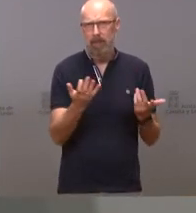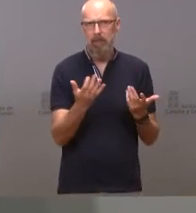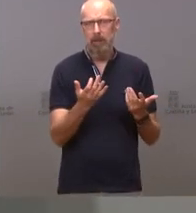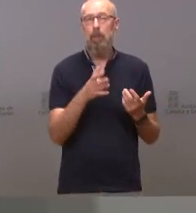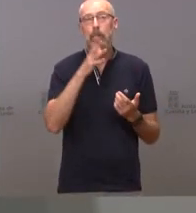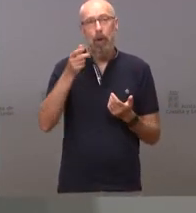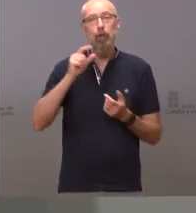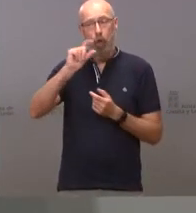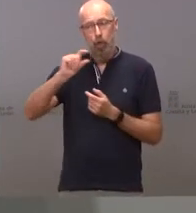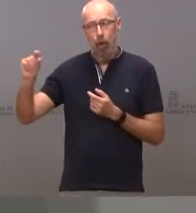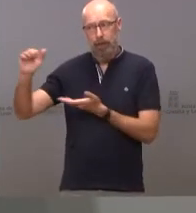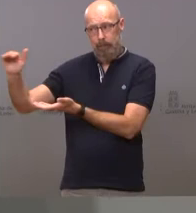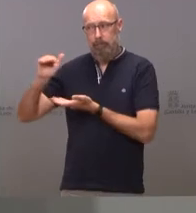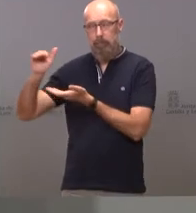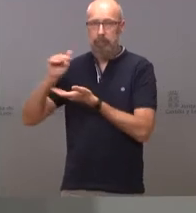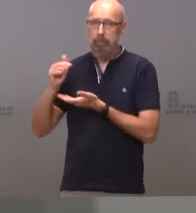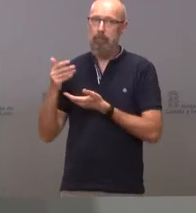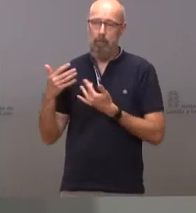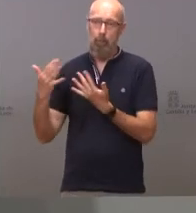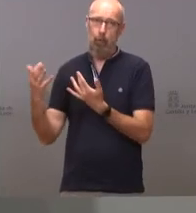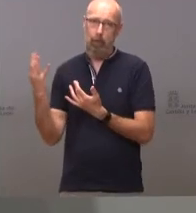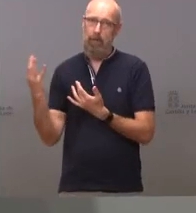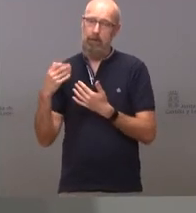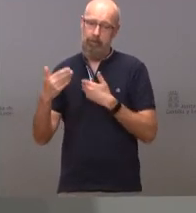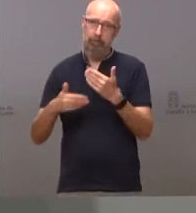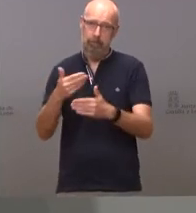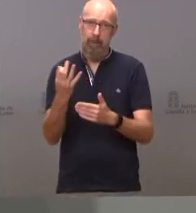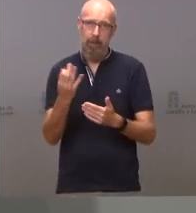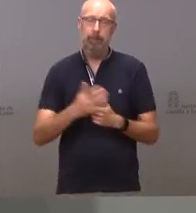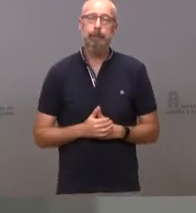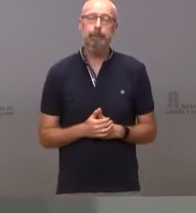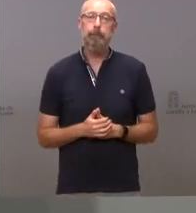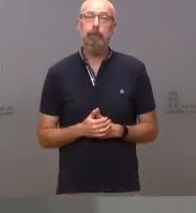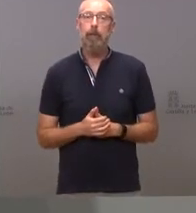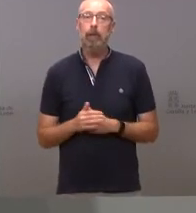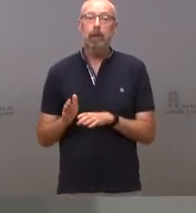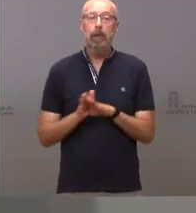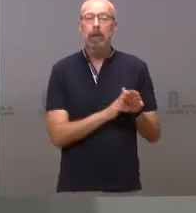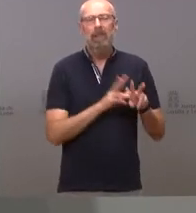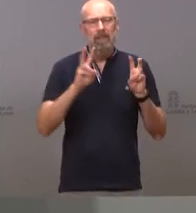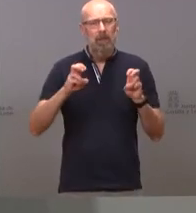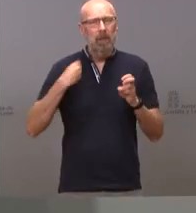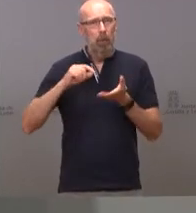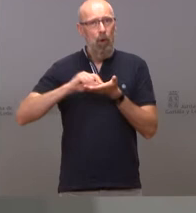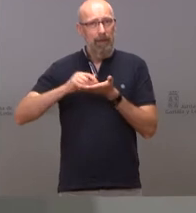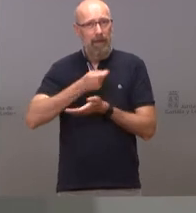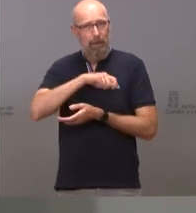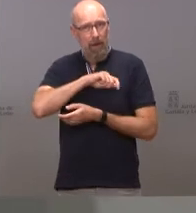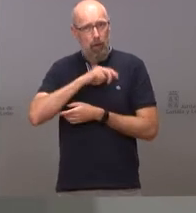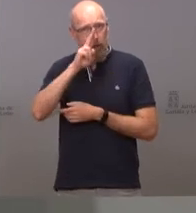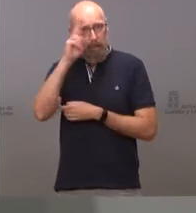dosis en el menor cantidad de tiempo posible. Sobre la oficina del español en Madrid, a nosotros no nos puede